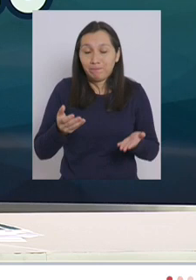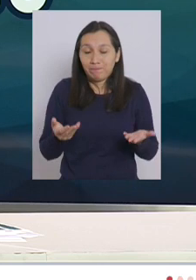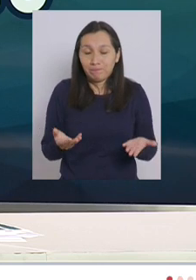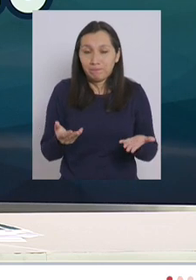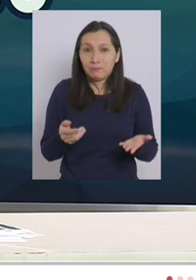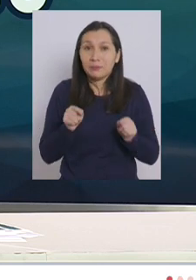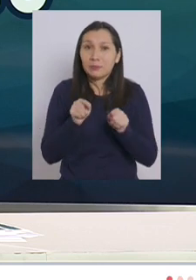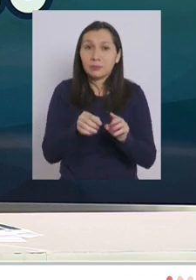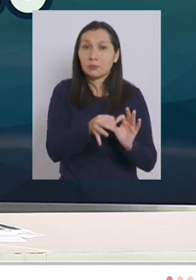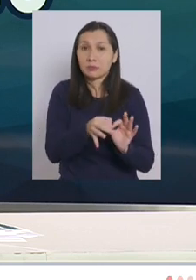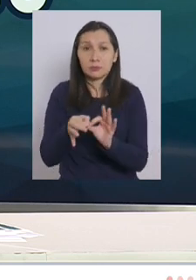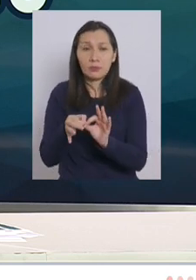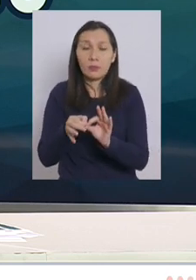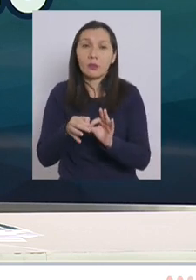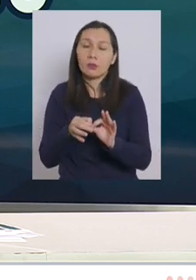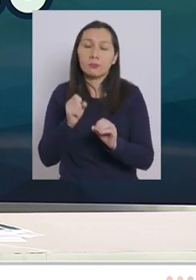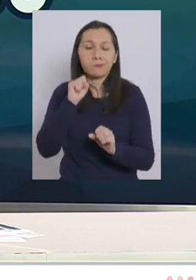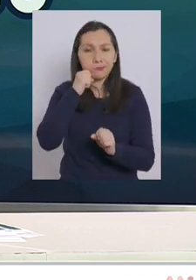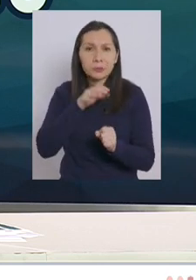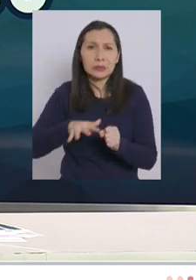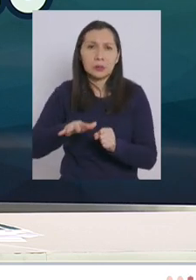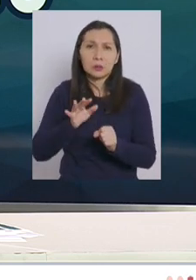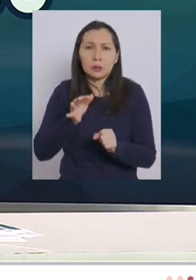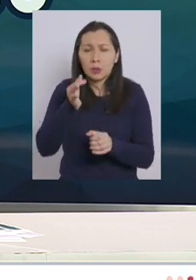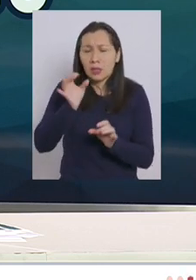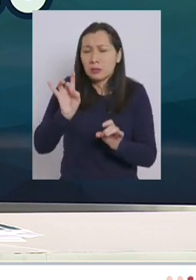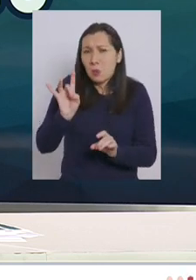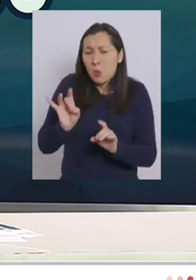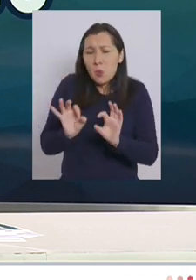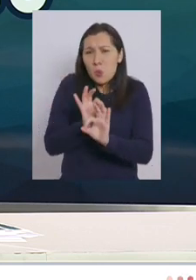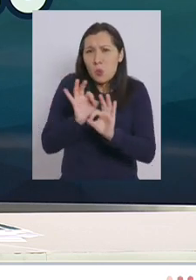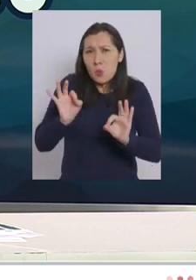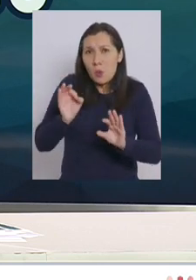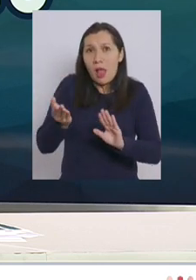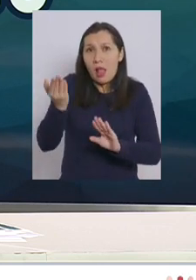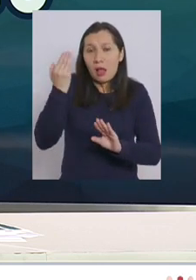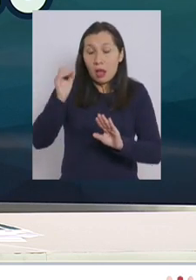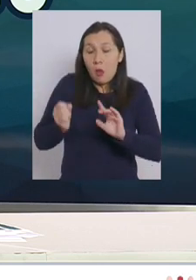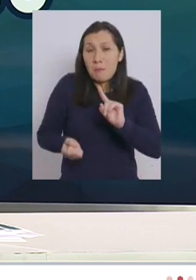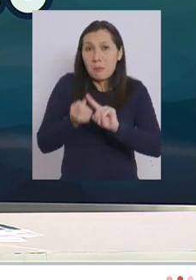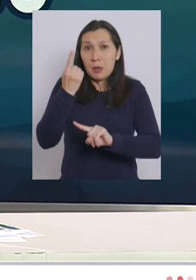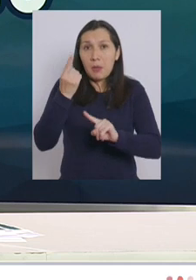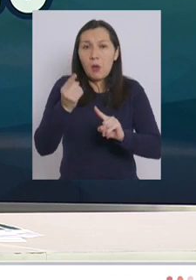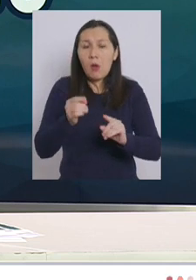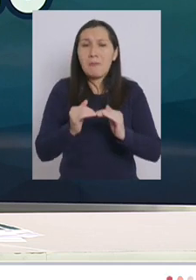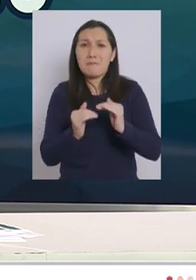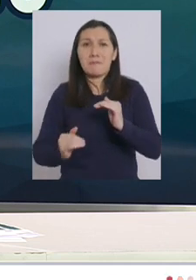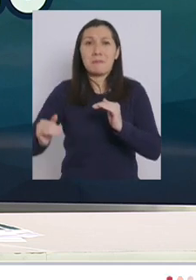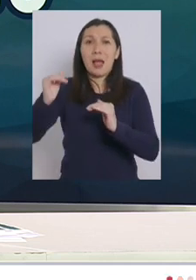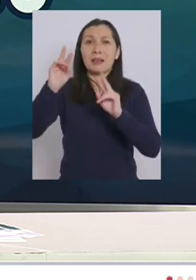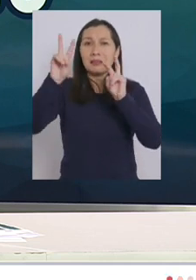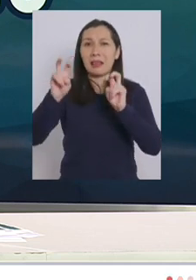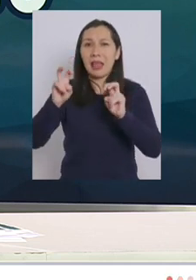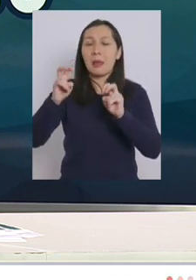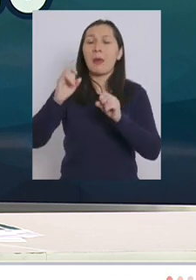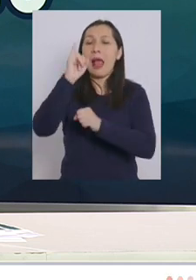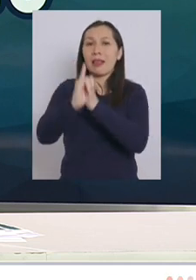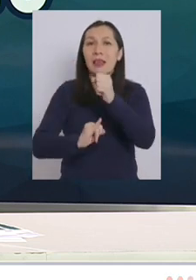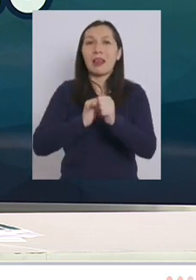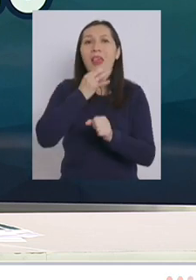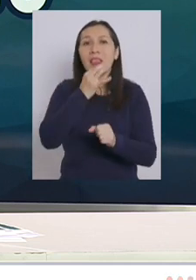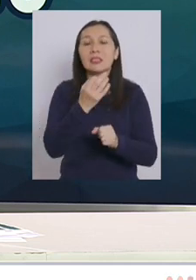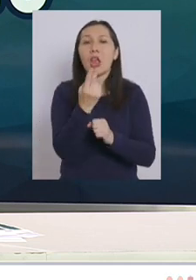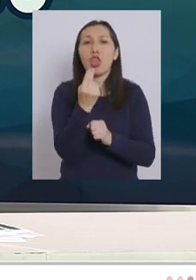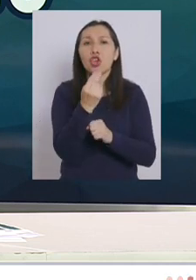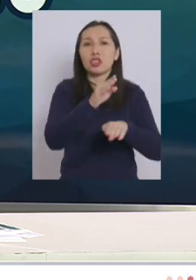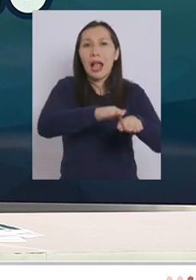Esto es sin lugar a dudas una situación excepcional estamos muy por encima de los estándares internacionales que son de 12 camas